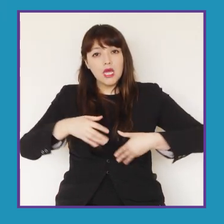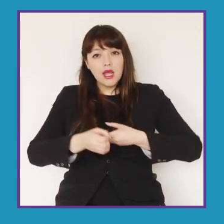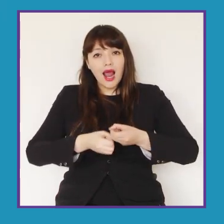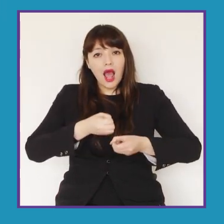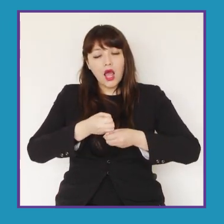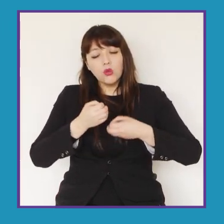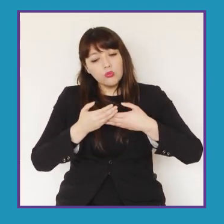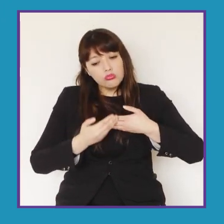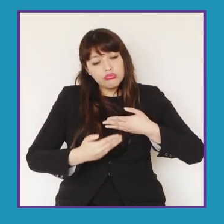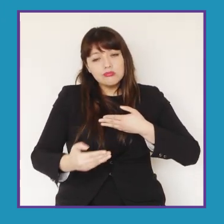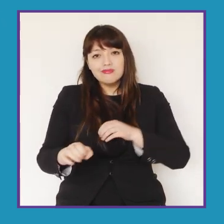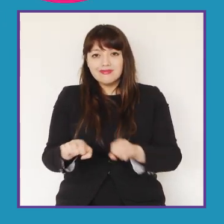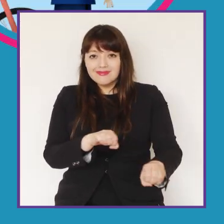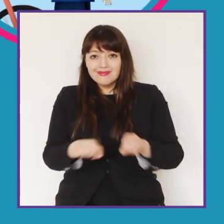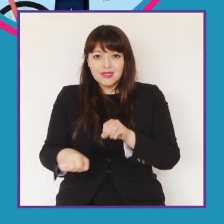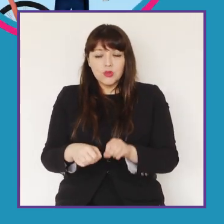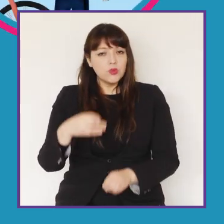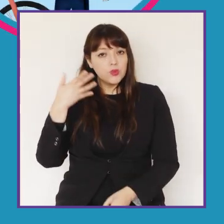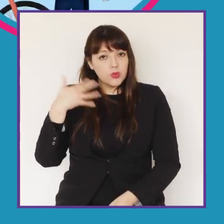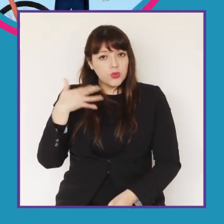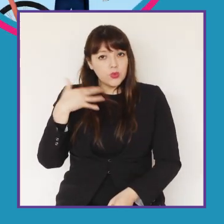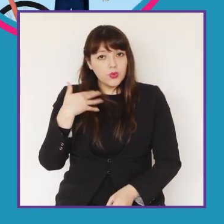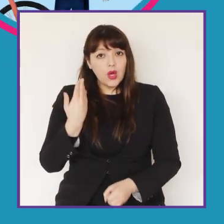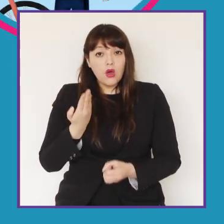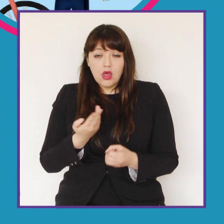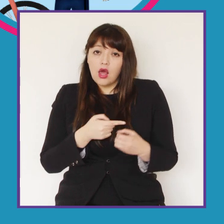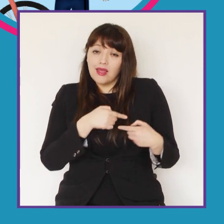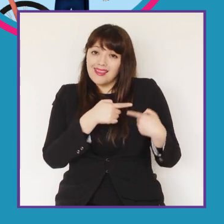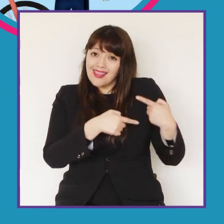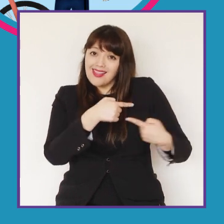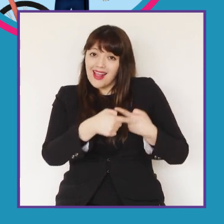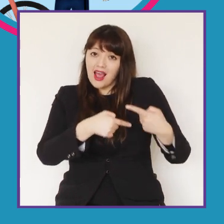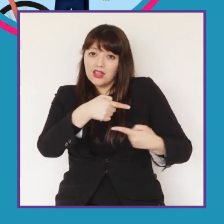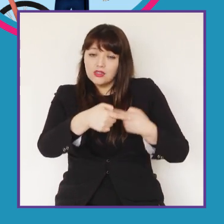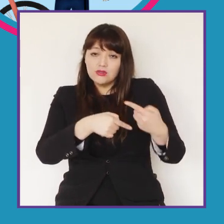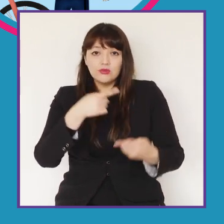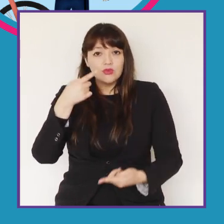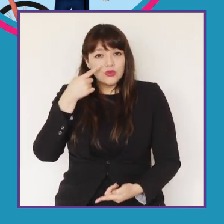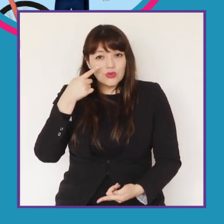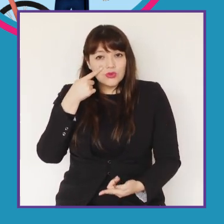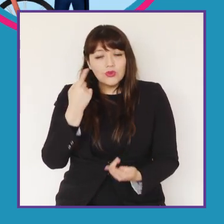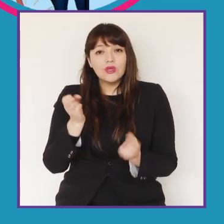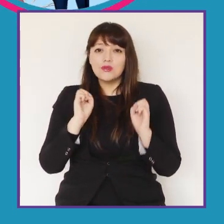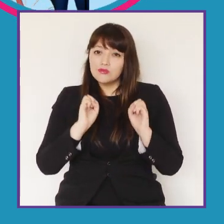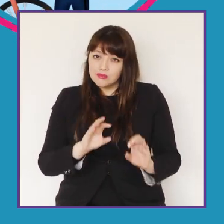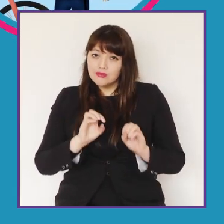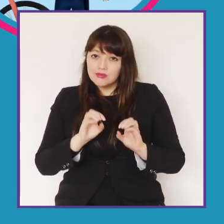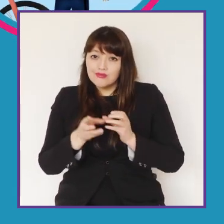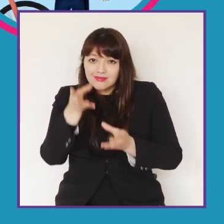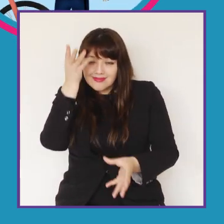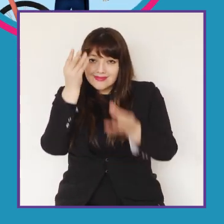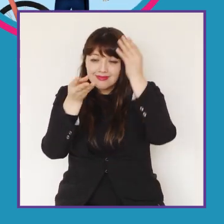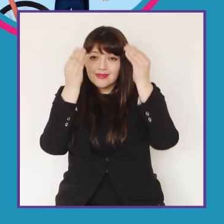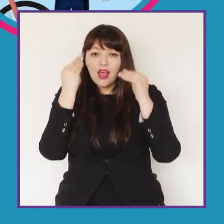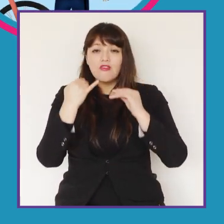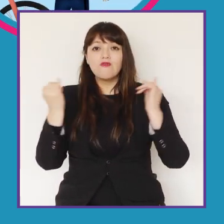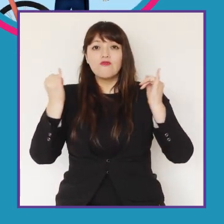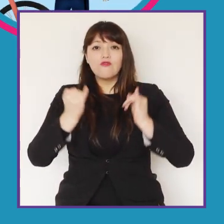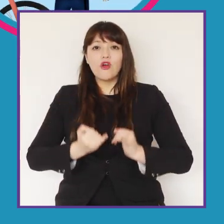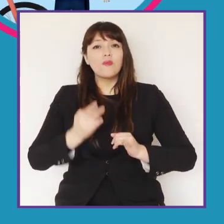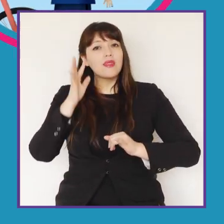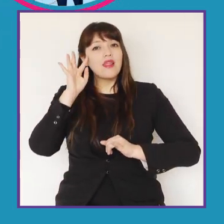años. Por eso es indispensable que las actuales y próximas generaciones conozcan, se eduquen y adopten medidas que